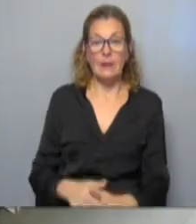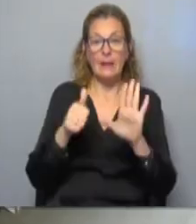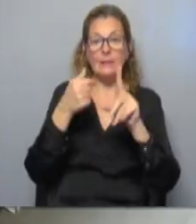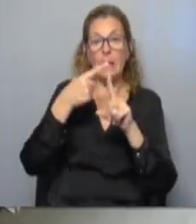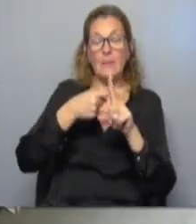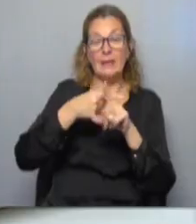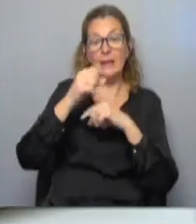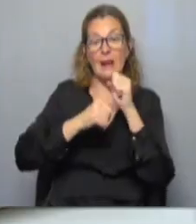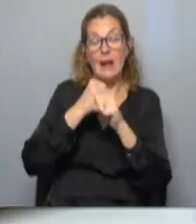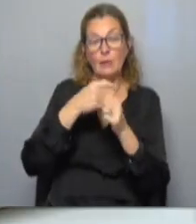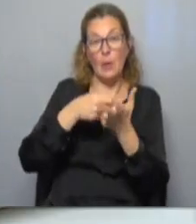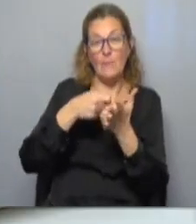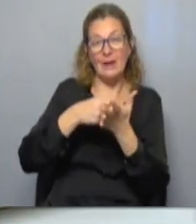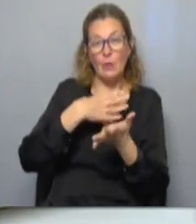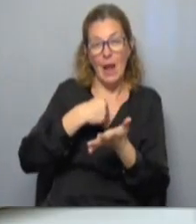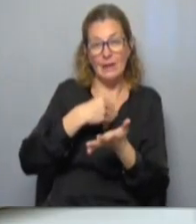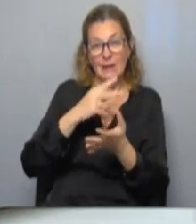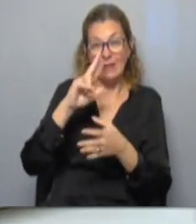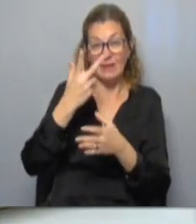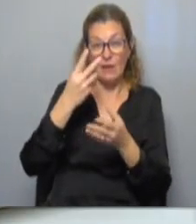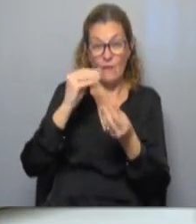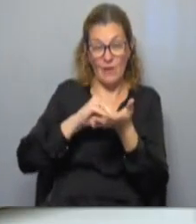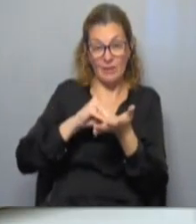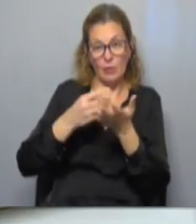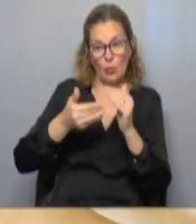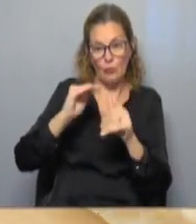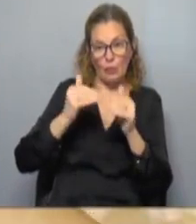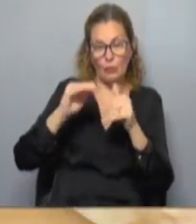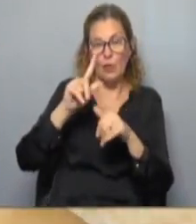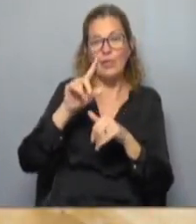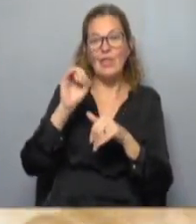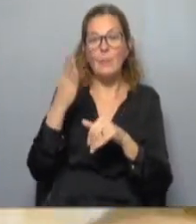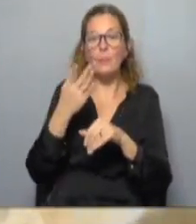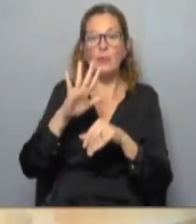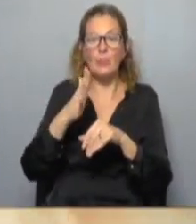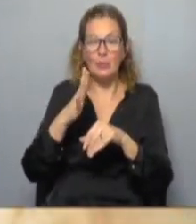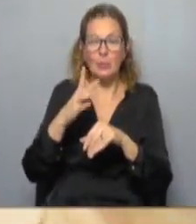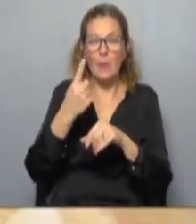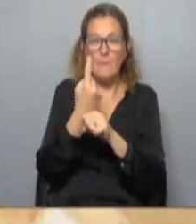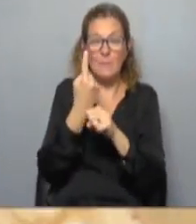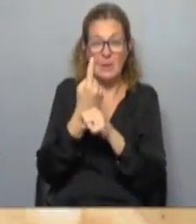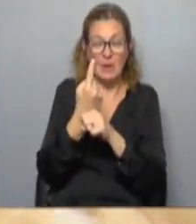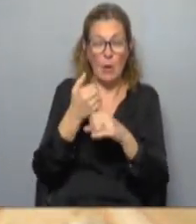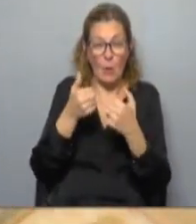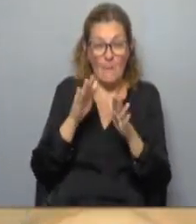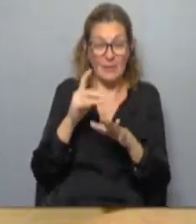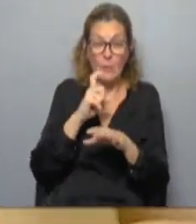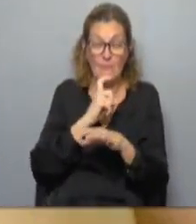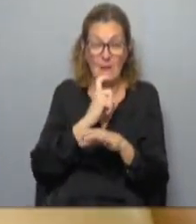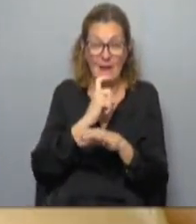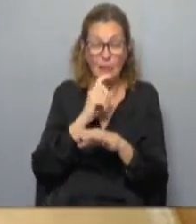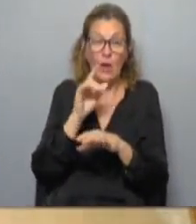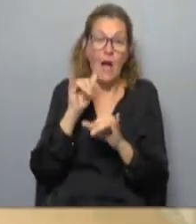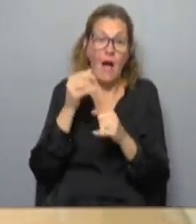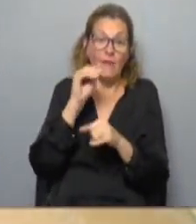meses que van del año, el precio de la harina sufrió tres uvas, todas ellas promediando el 10%. El primer aumento del año fue a principios de marzo y ya se